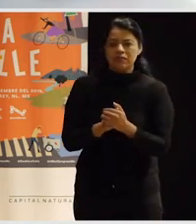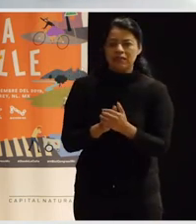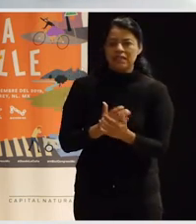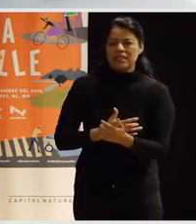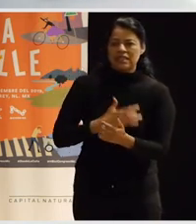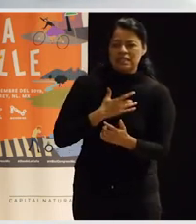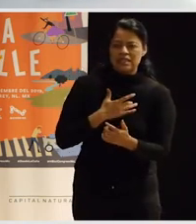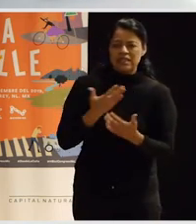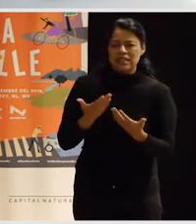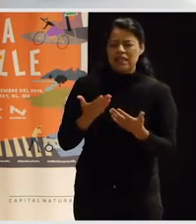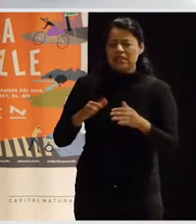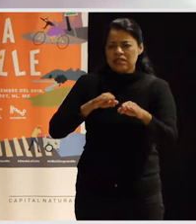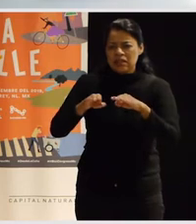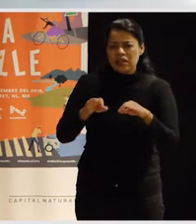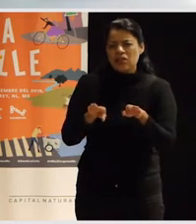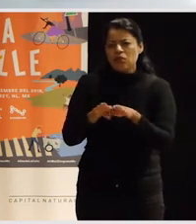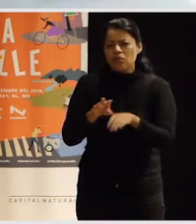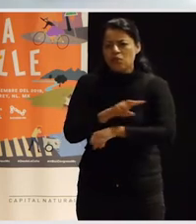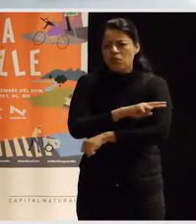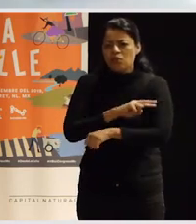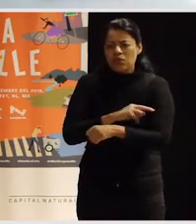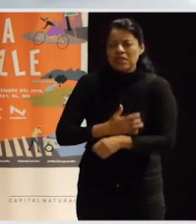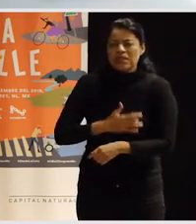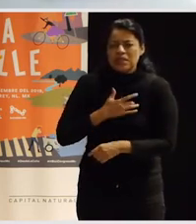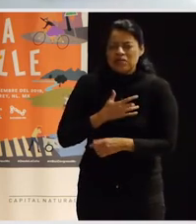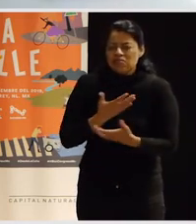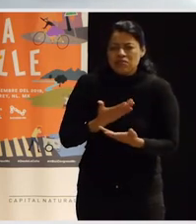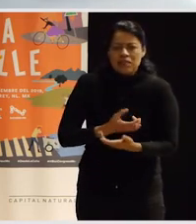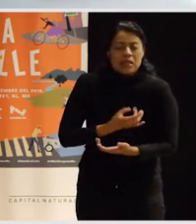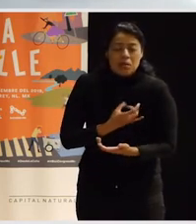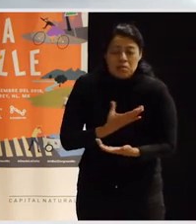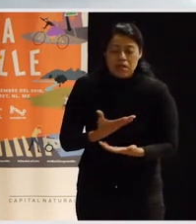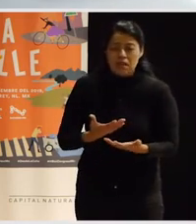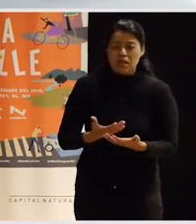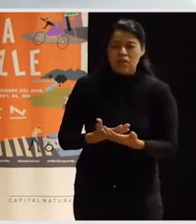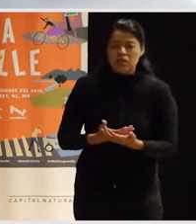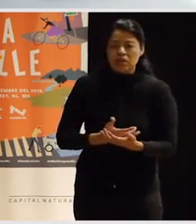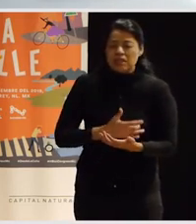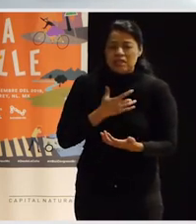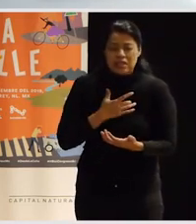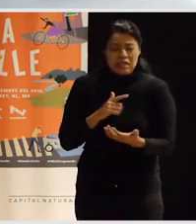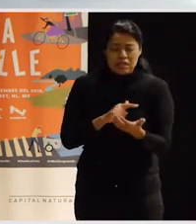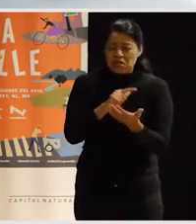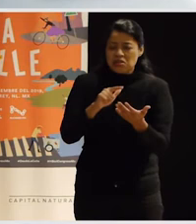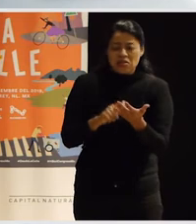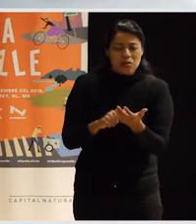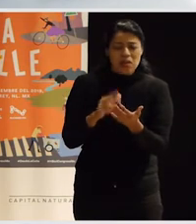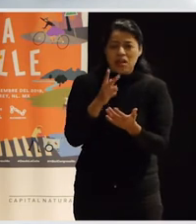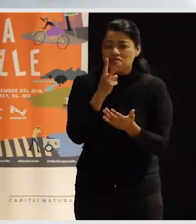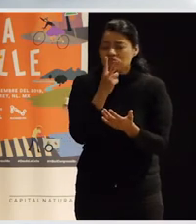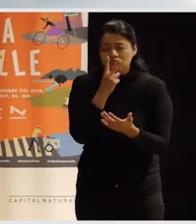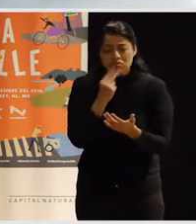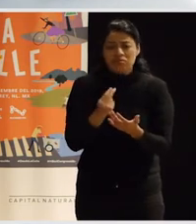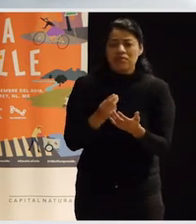sentían un acceso igualitario, ¿no? No sentían, o sea, sentían miedo, sentían que ese espacio no les ofrecía las condiciones para que